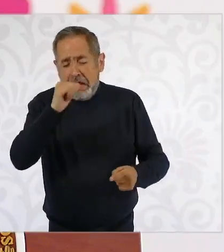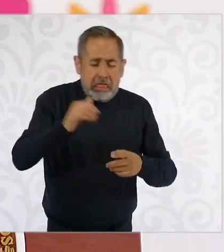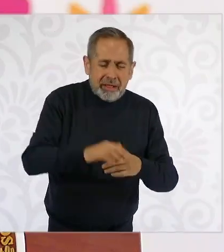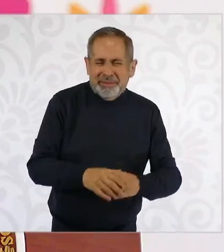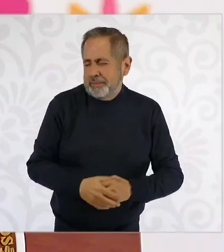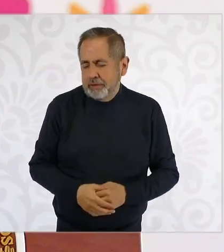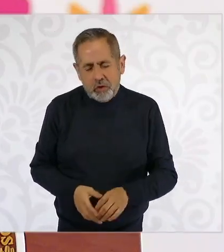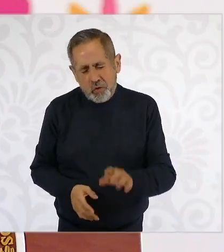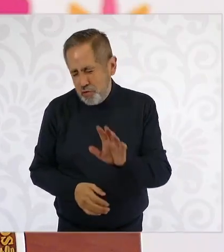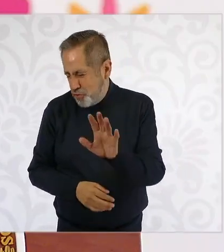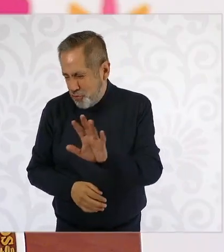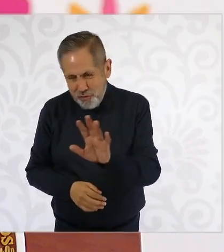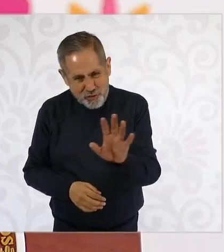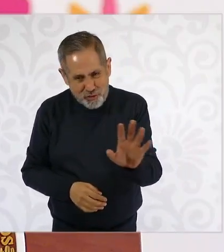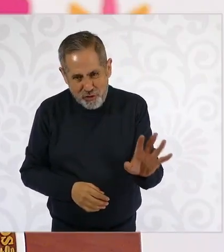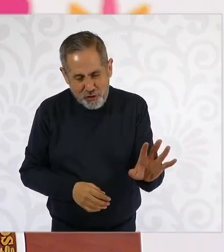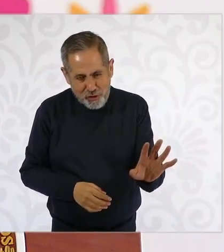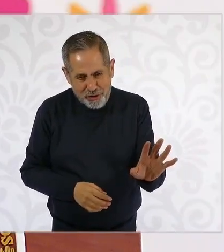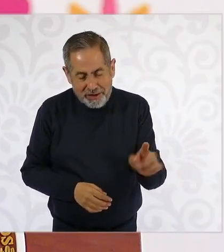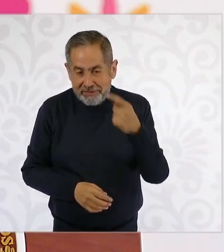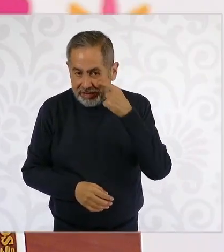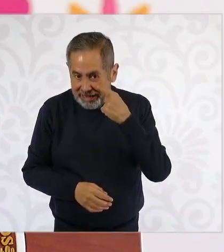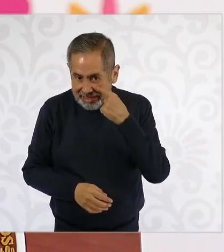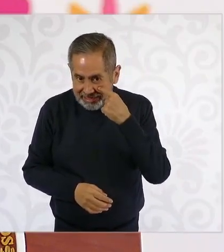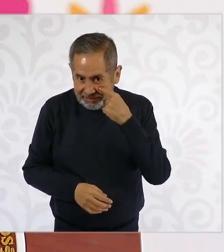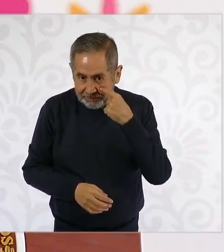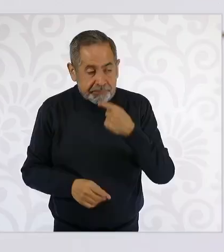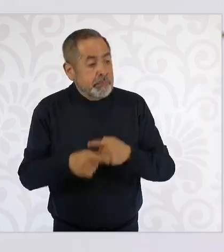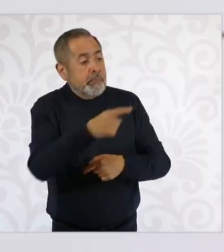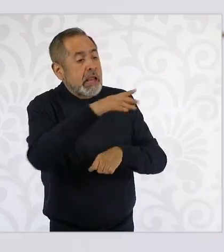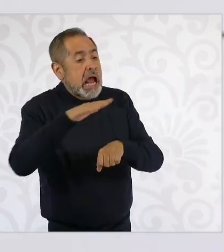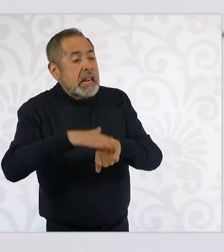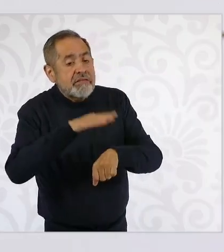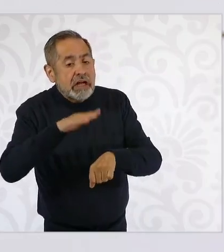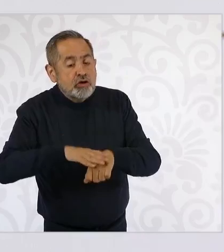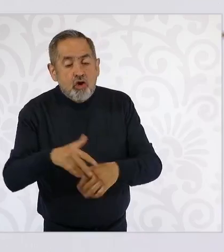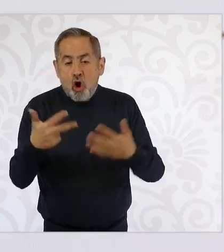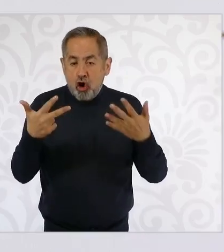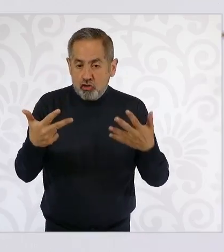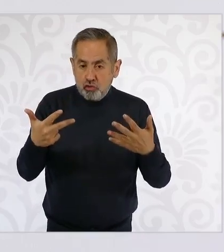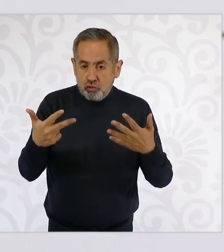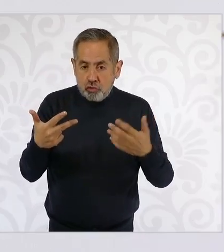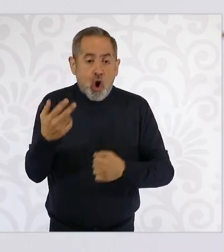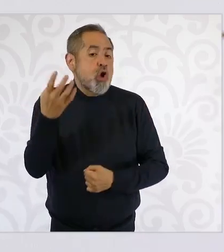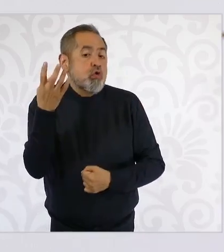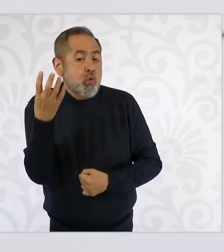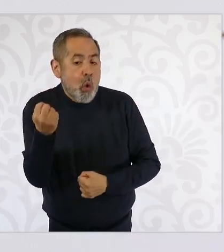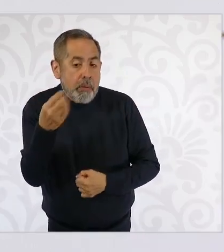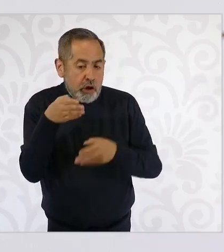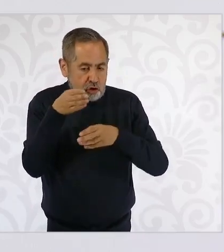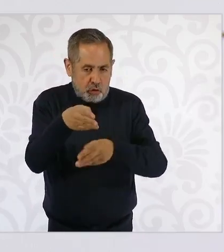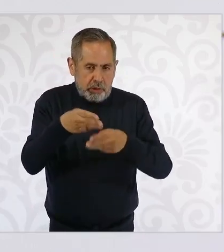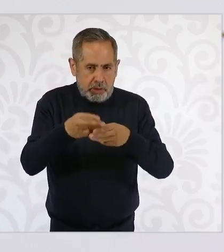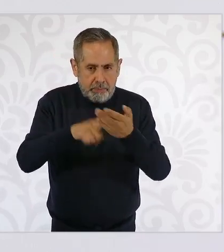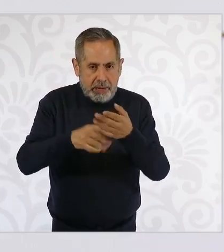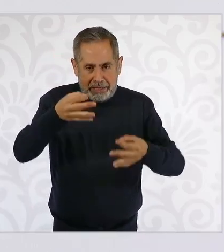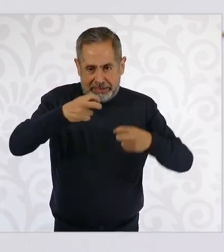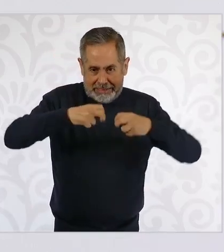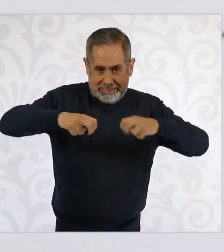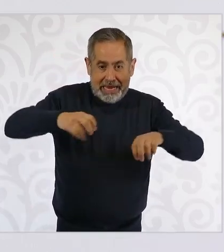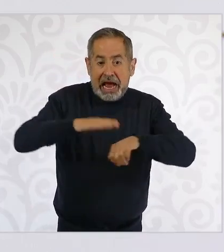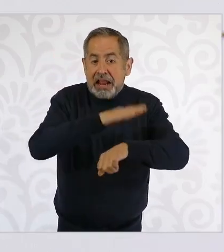Bueno, se pide ocho de promedio en la carrera, nueve de promedio en la materia, para magistrados,